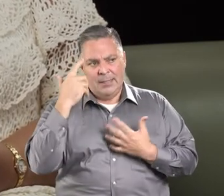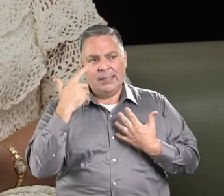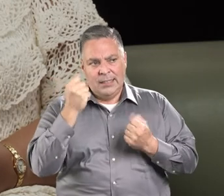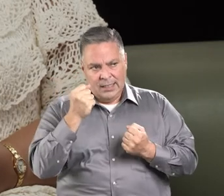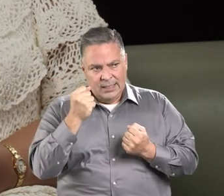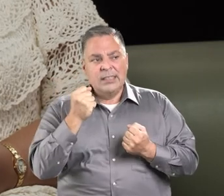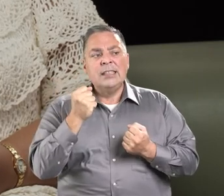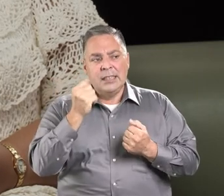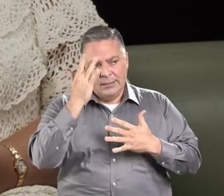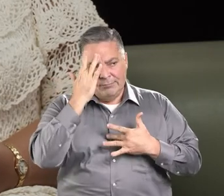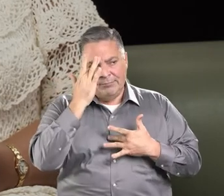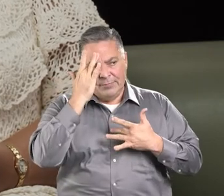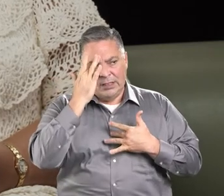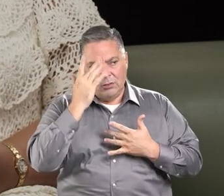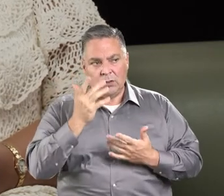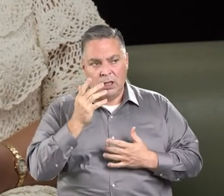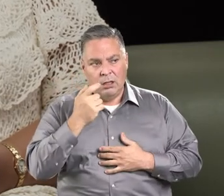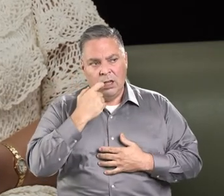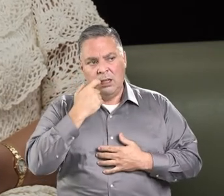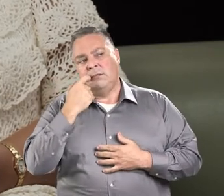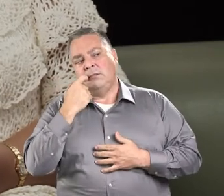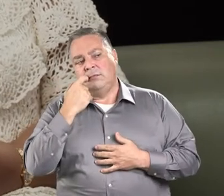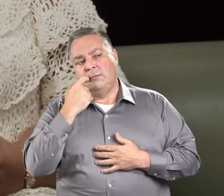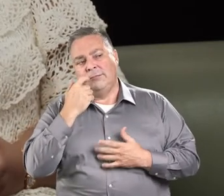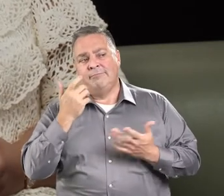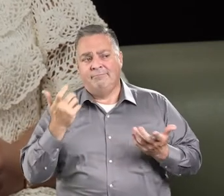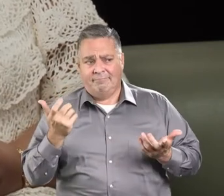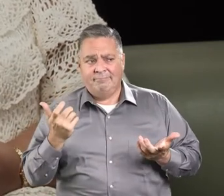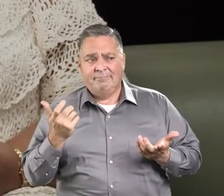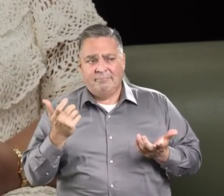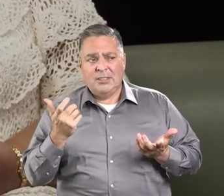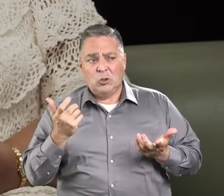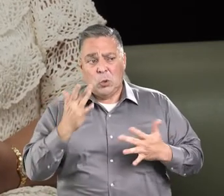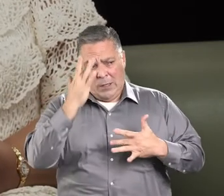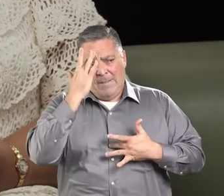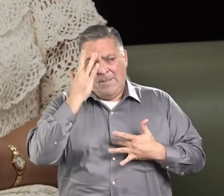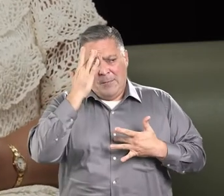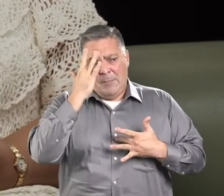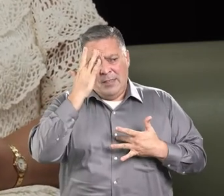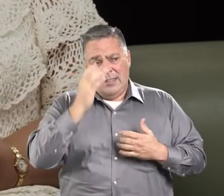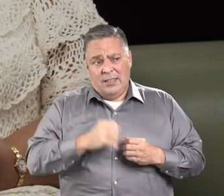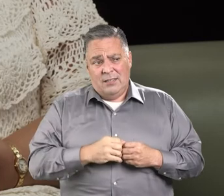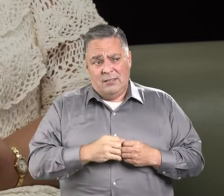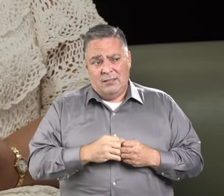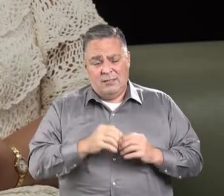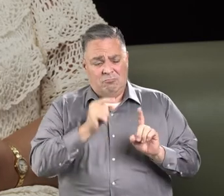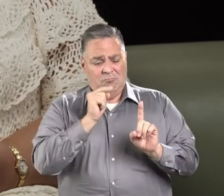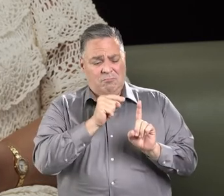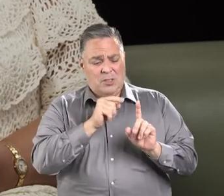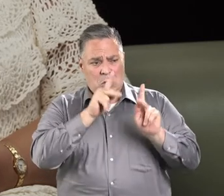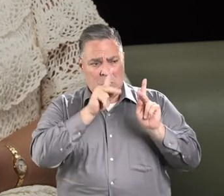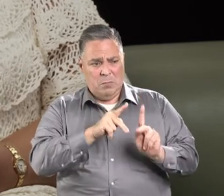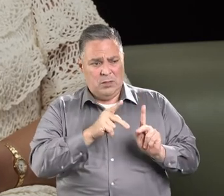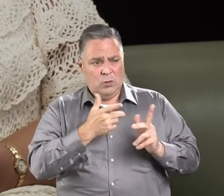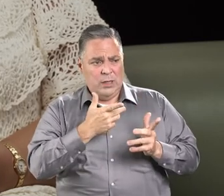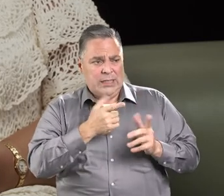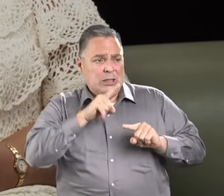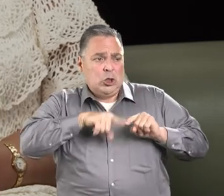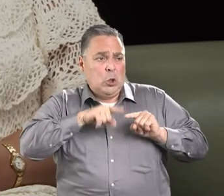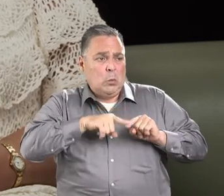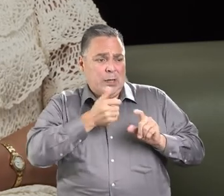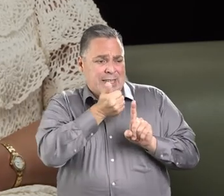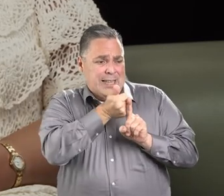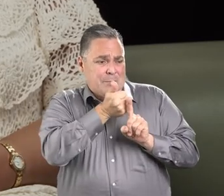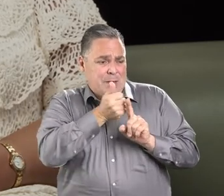estamos hablando de adicción, que es una enfermedad donde el paciente tiene esta incapacidad para controlar